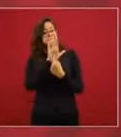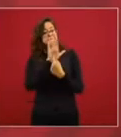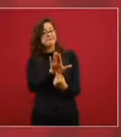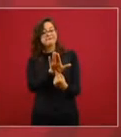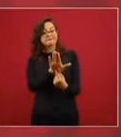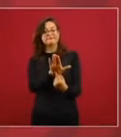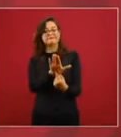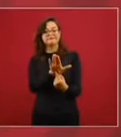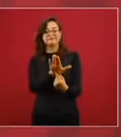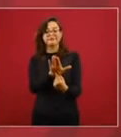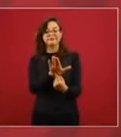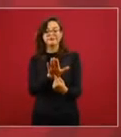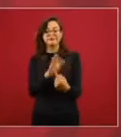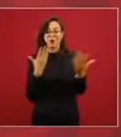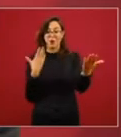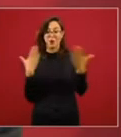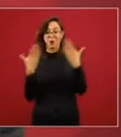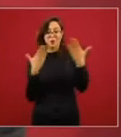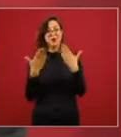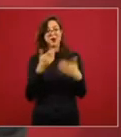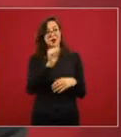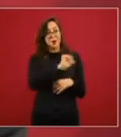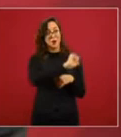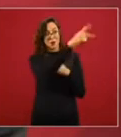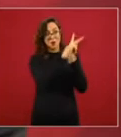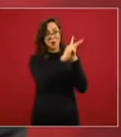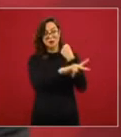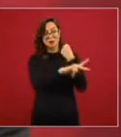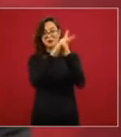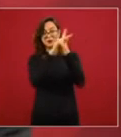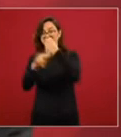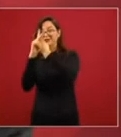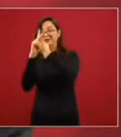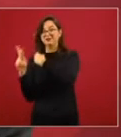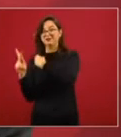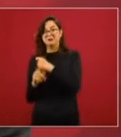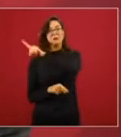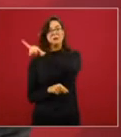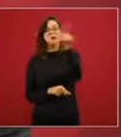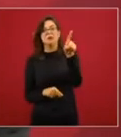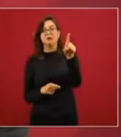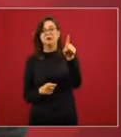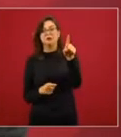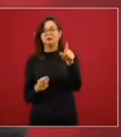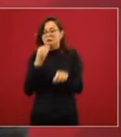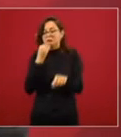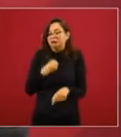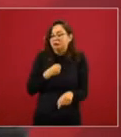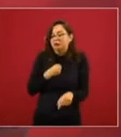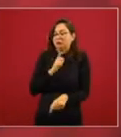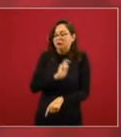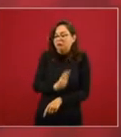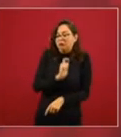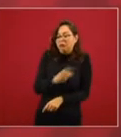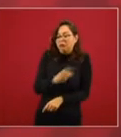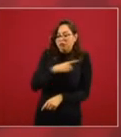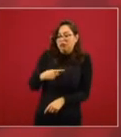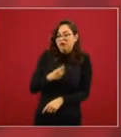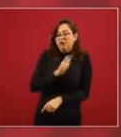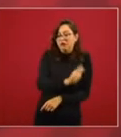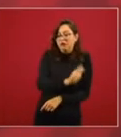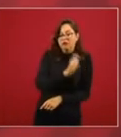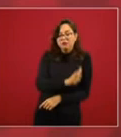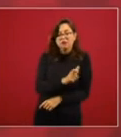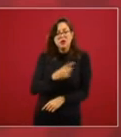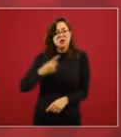con relación al resto de países en deuda lo único